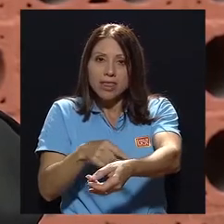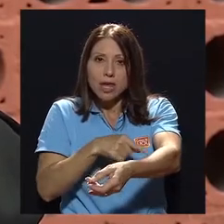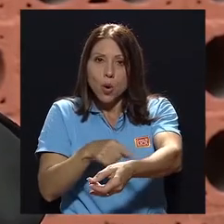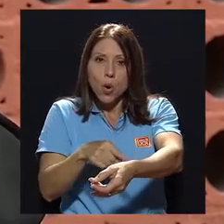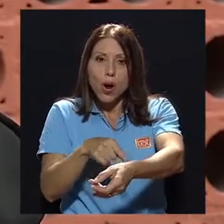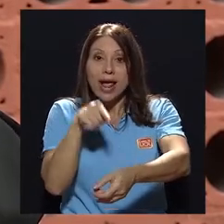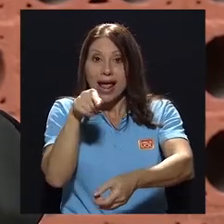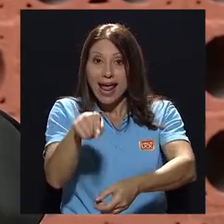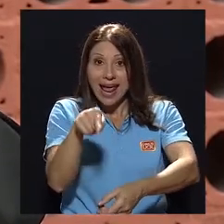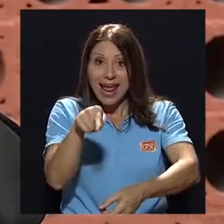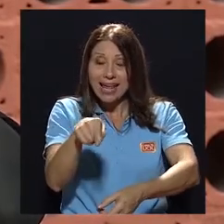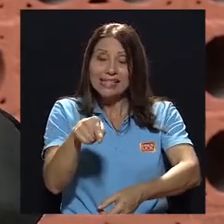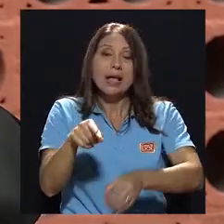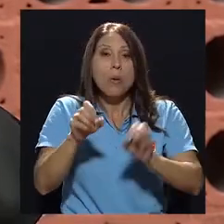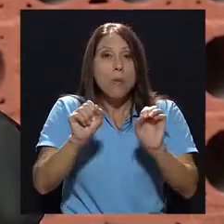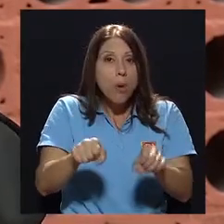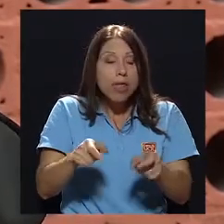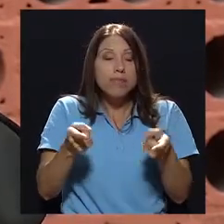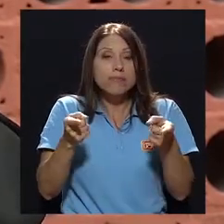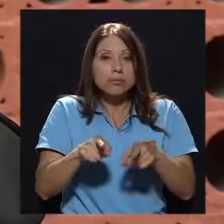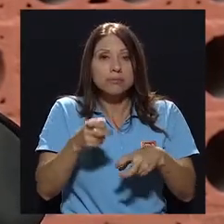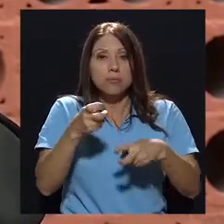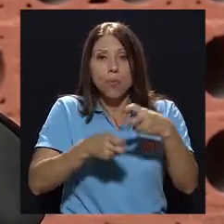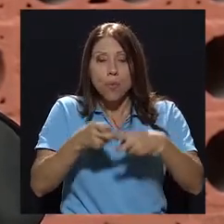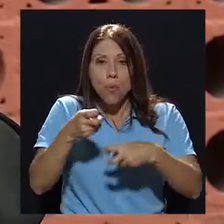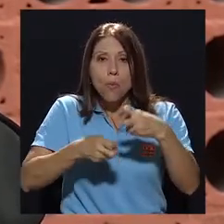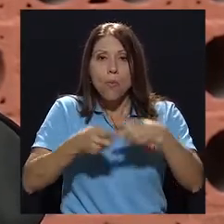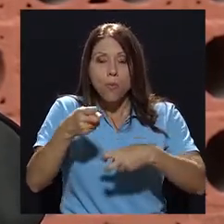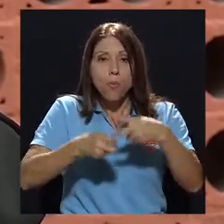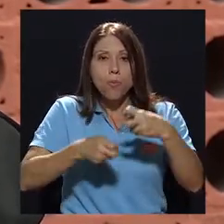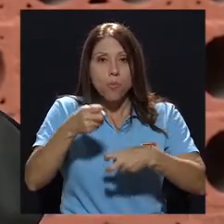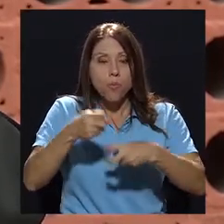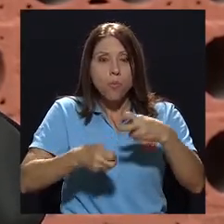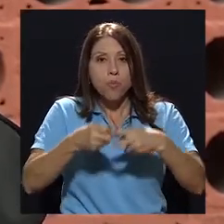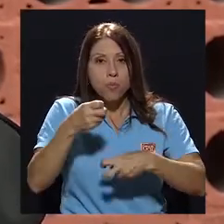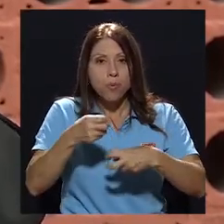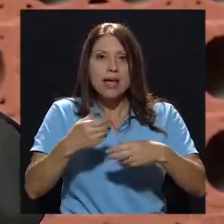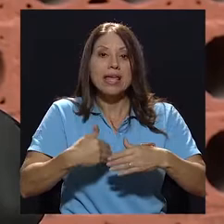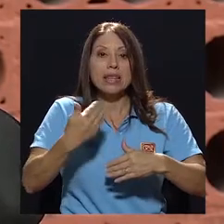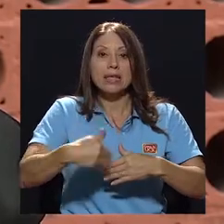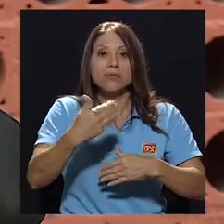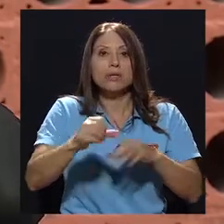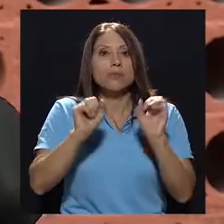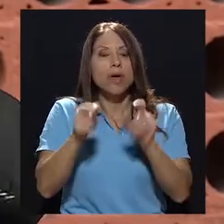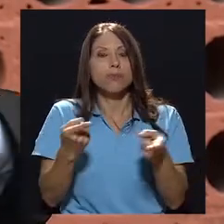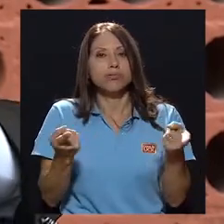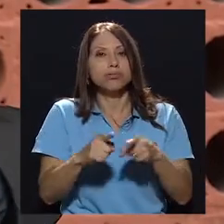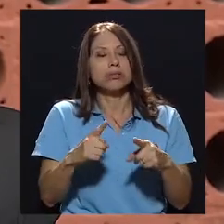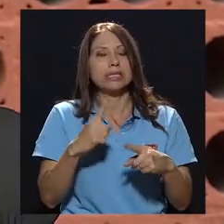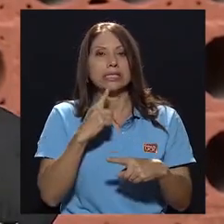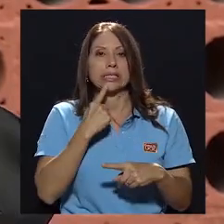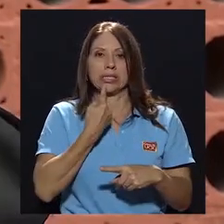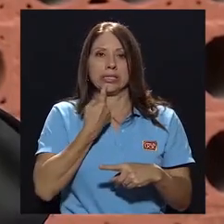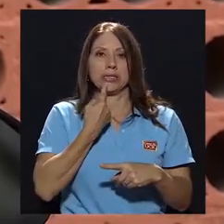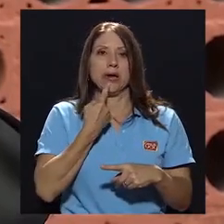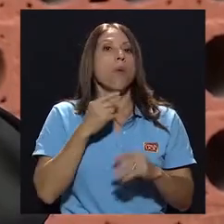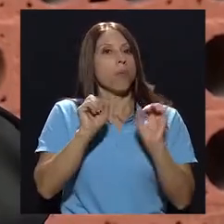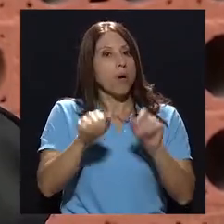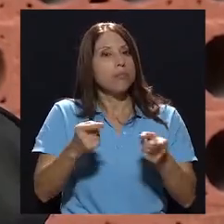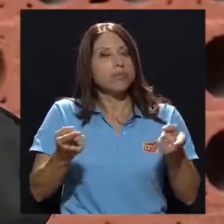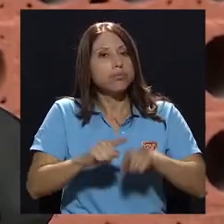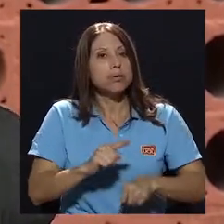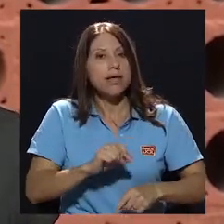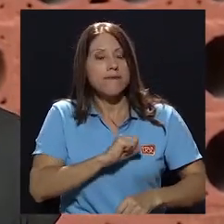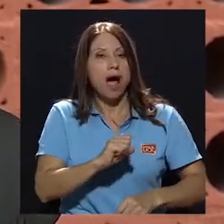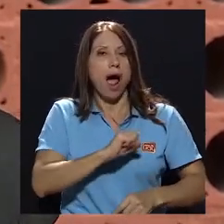expuesto a una serie de problemas que finalmente pueden derivar en problemas más serios. El mismo infarto al